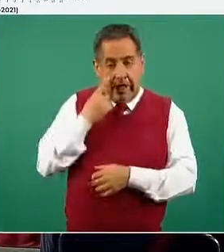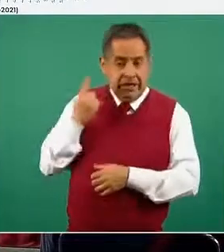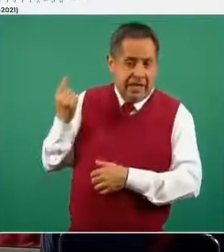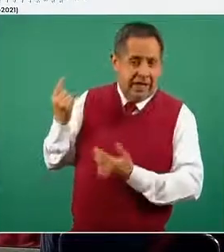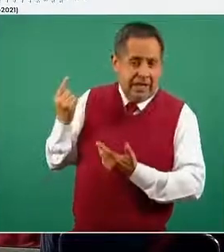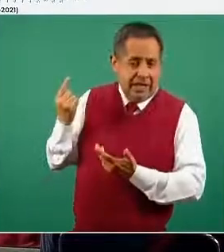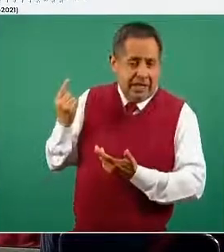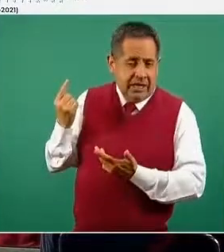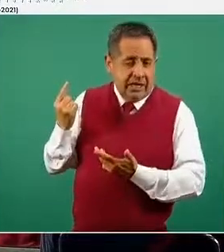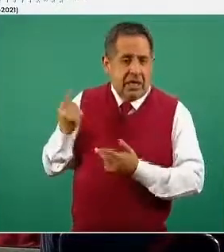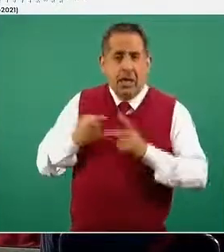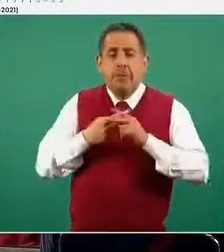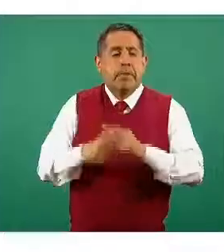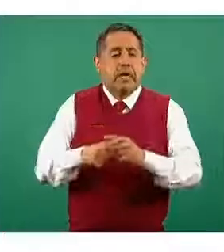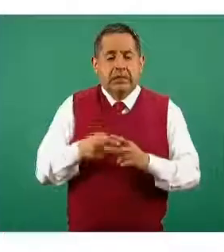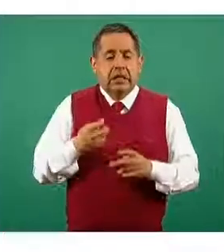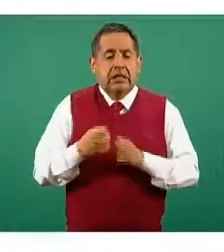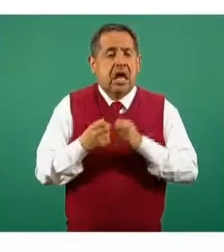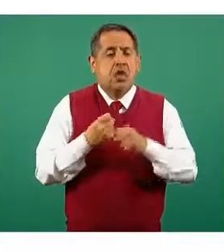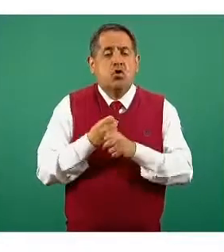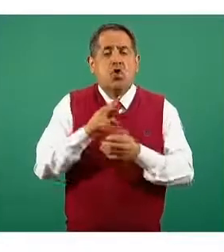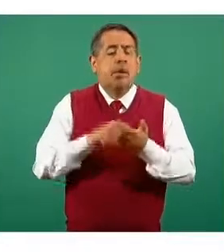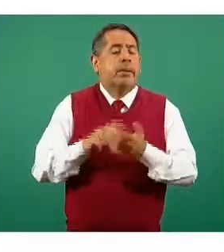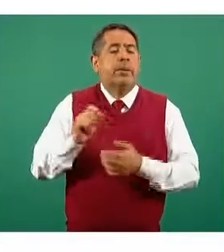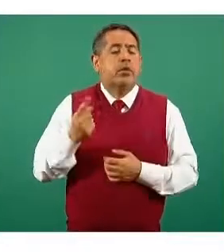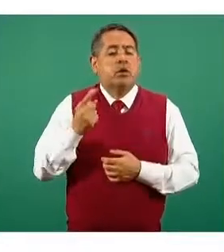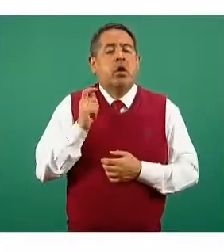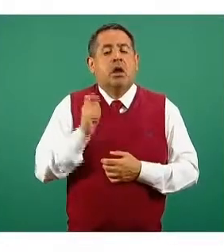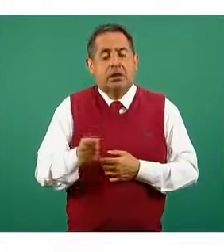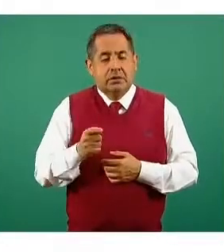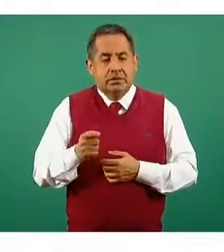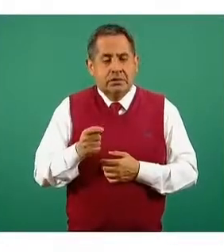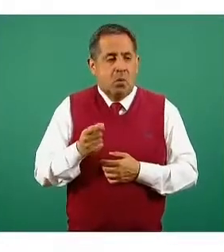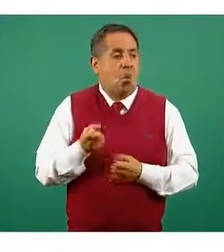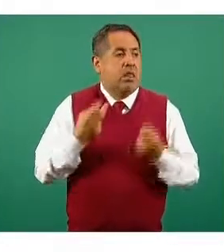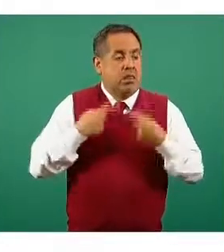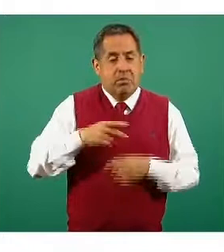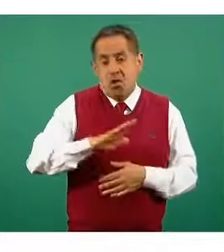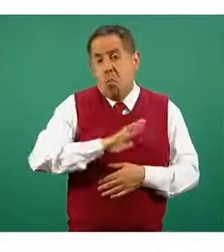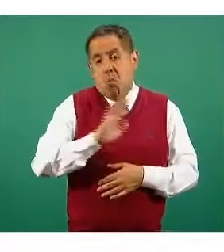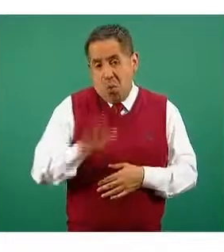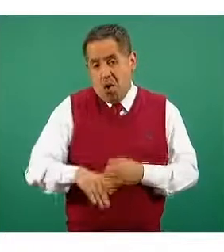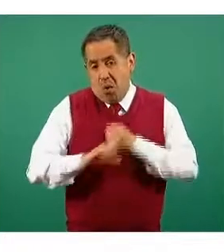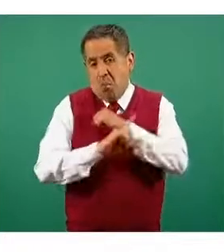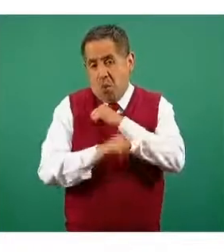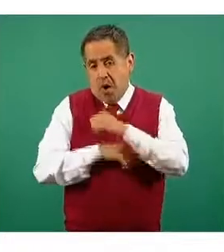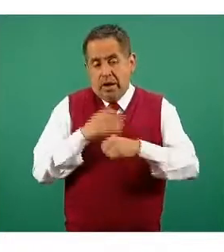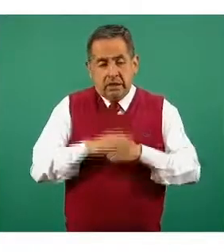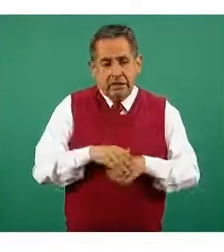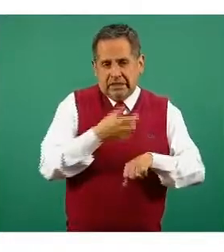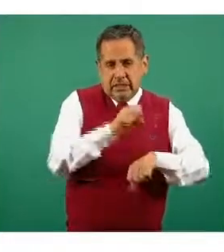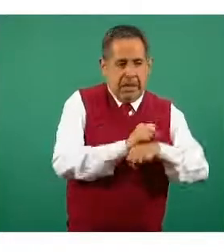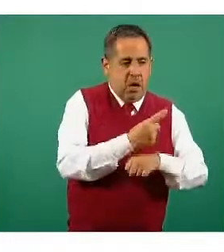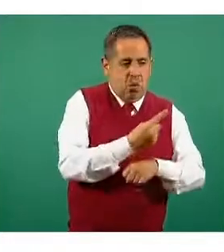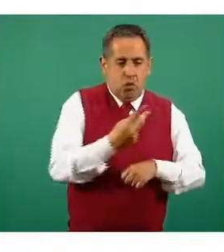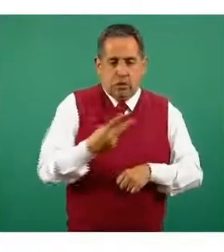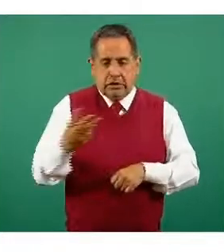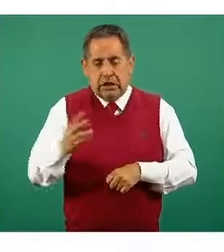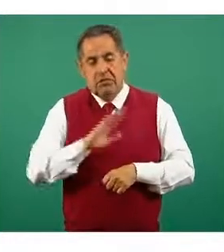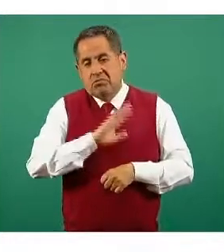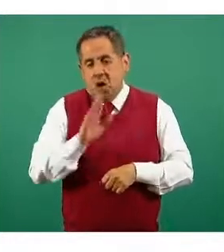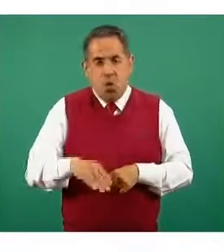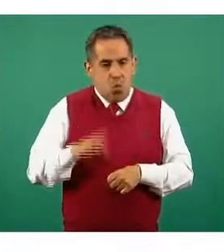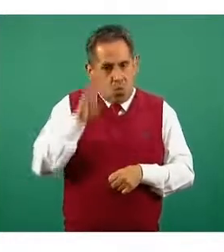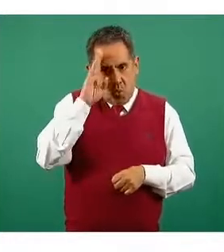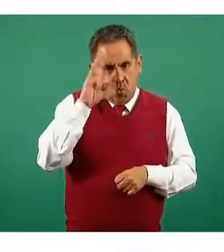gráfica, iniciamos el año 2021, están graficadas las defunciones en la semana 1, 2 y 3, pues con una